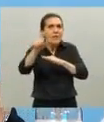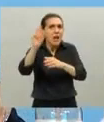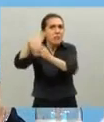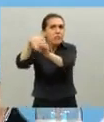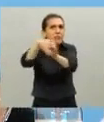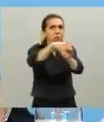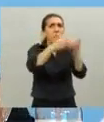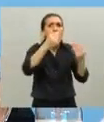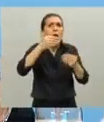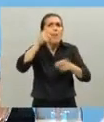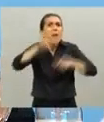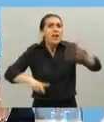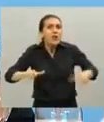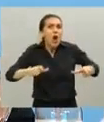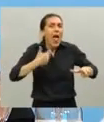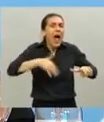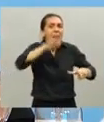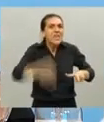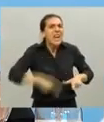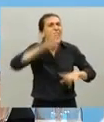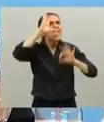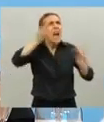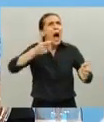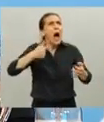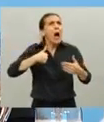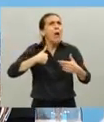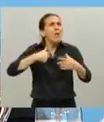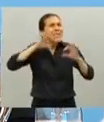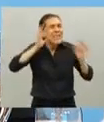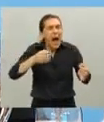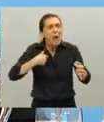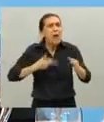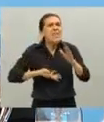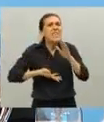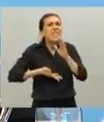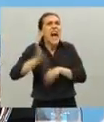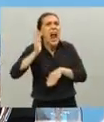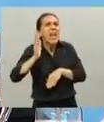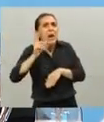correctamente que hay un riesgo de estar en la calle ahora